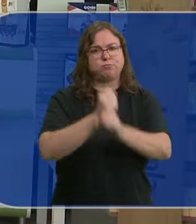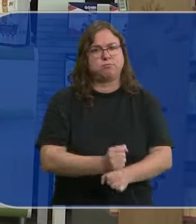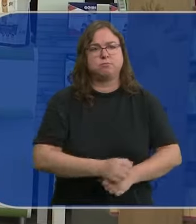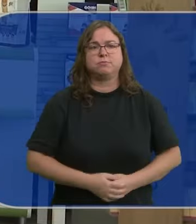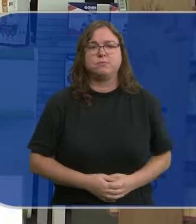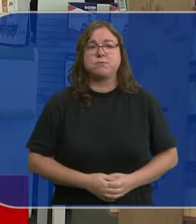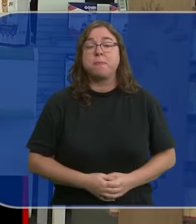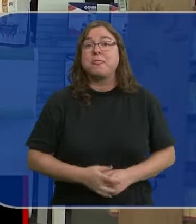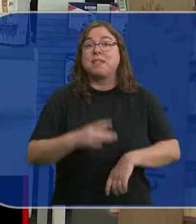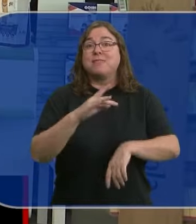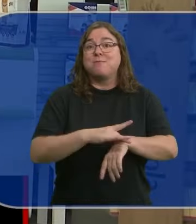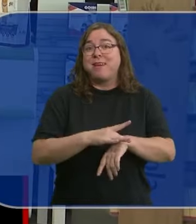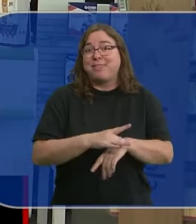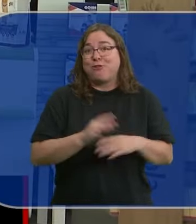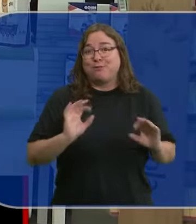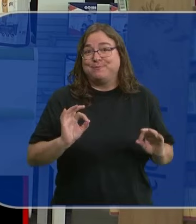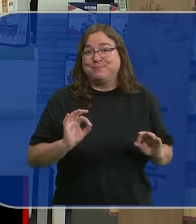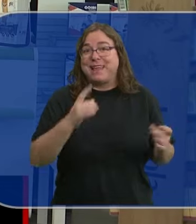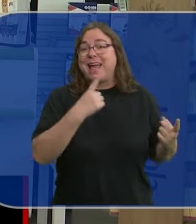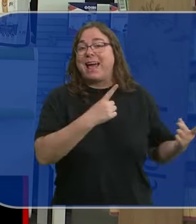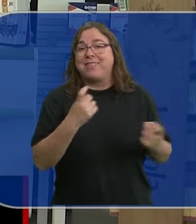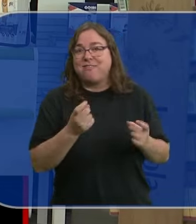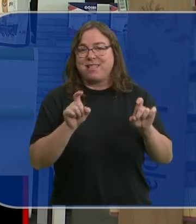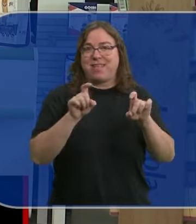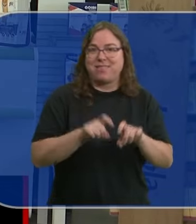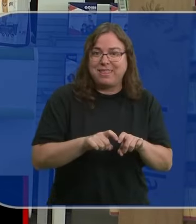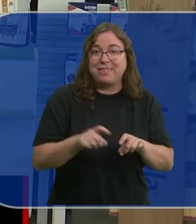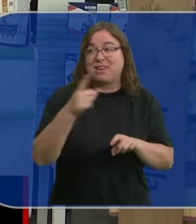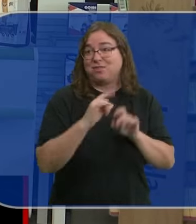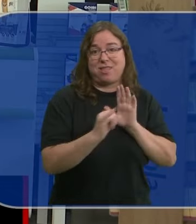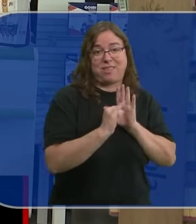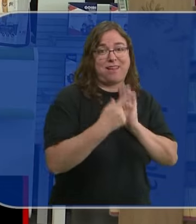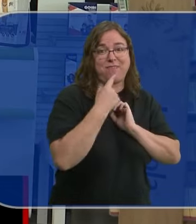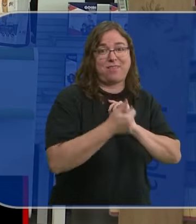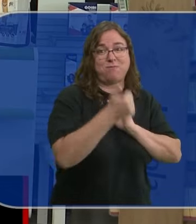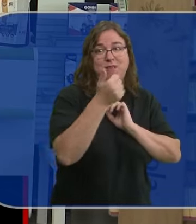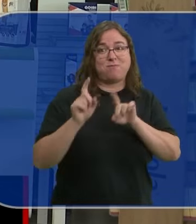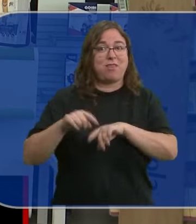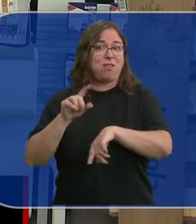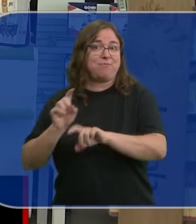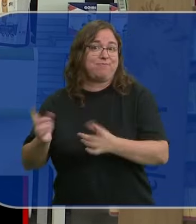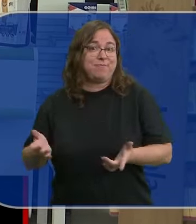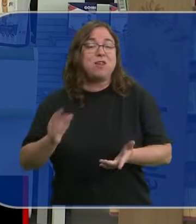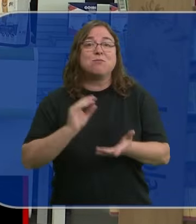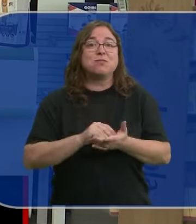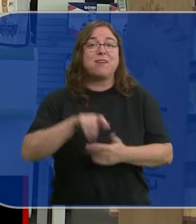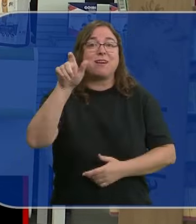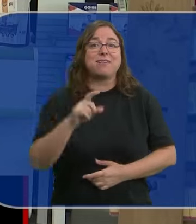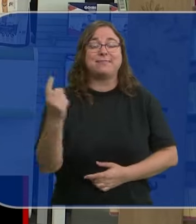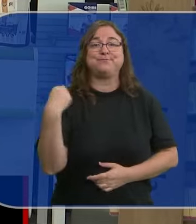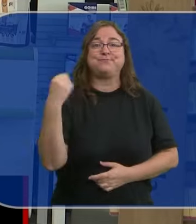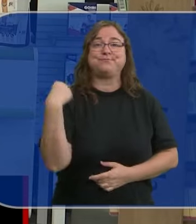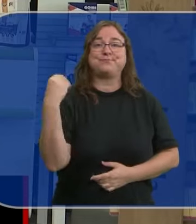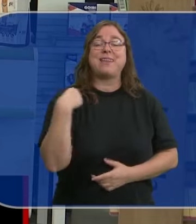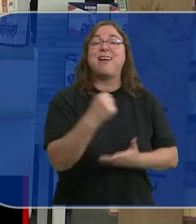La asistencia al médico, como sabéis, necesita cita, nosotros estamos mucho más accesibles. El farmacéutico al final es el